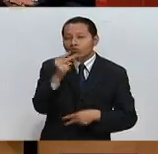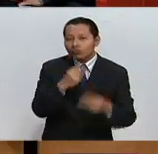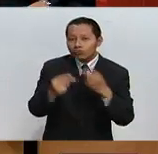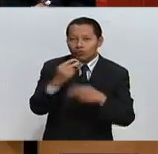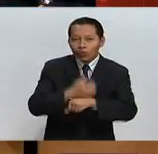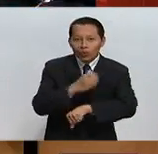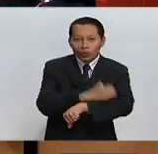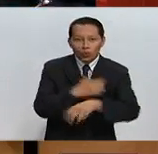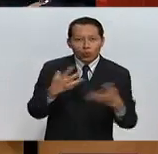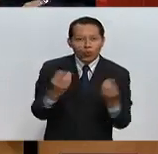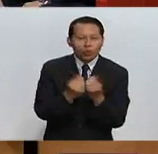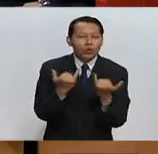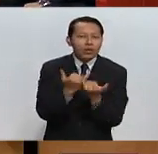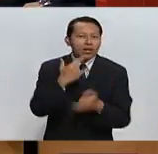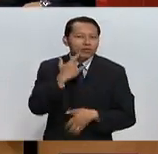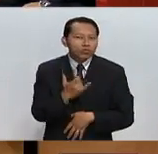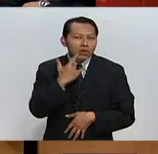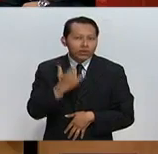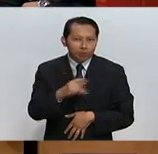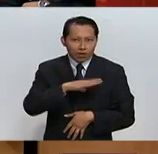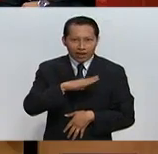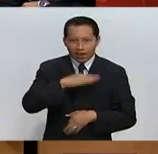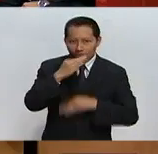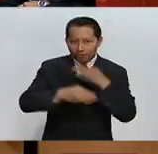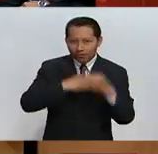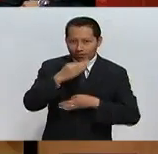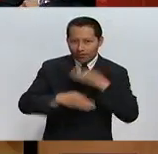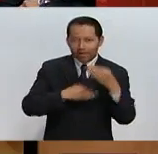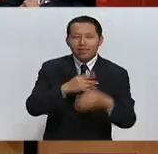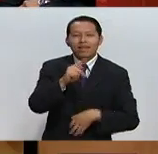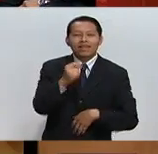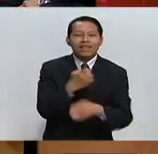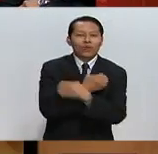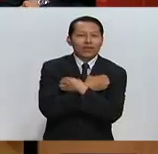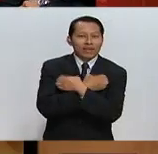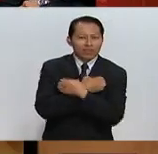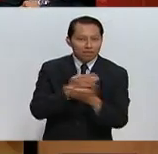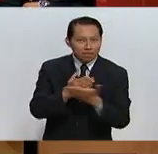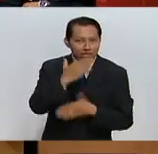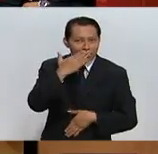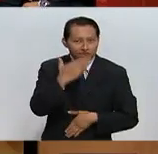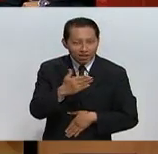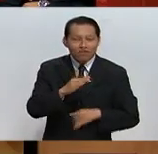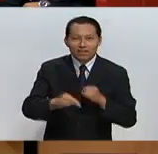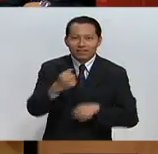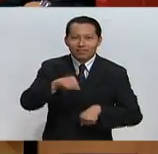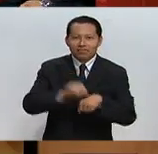acompañado. Este es un esfuerzo informativo de Televisión Educativa Pásenla. Excelente fin de semana.